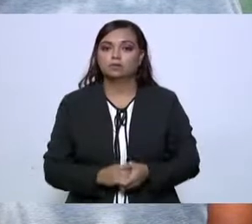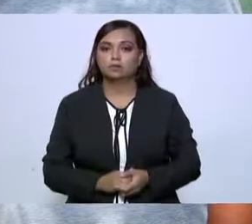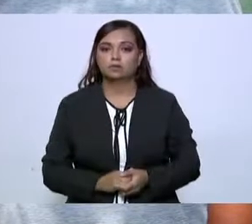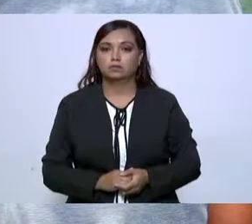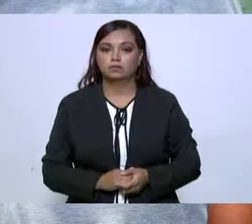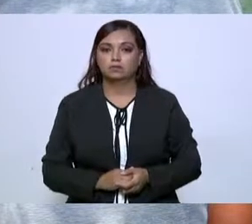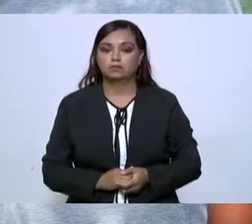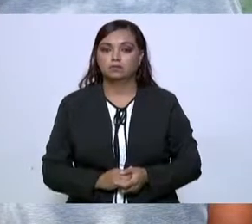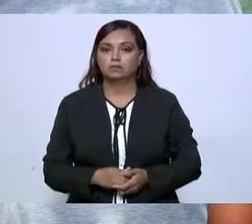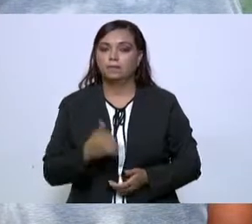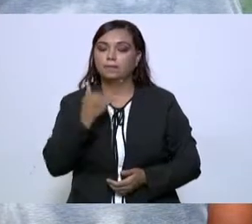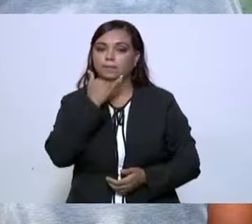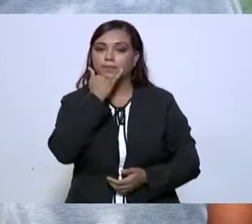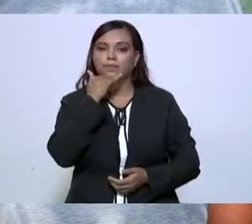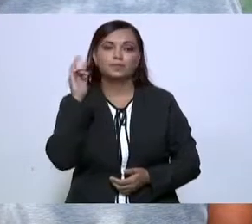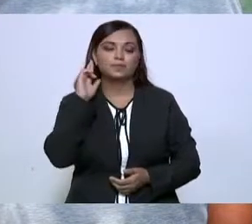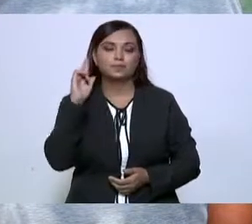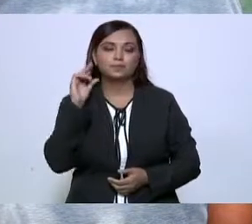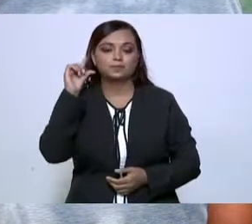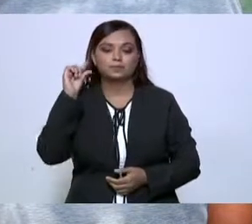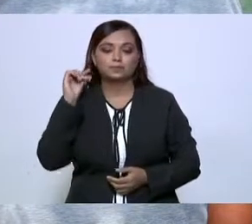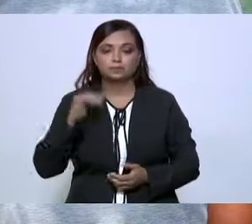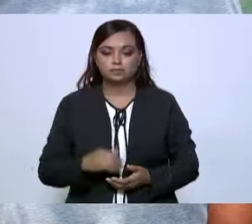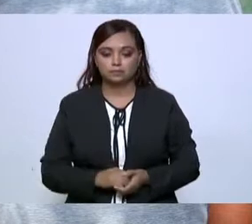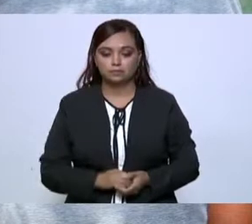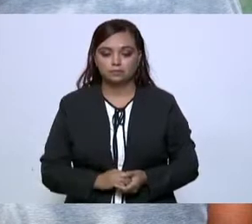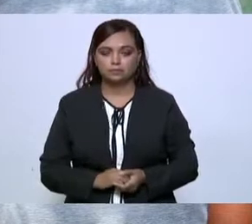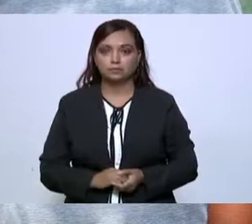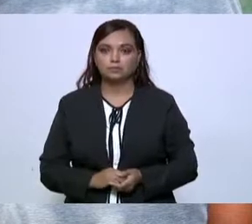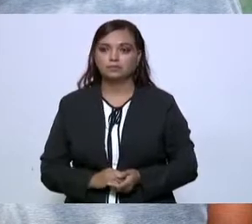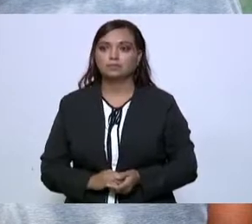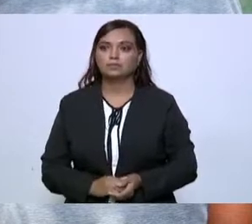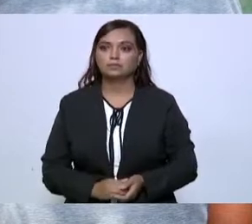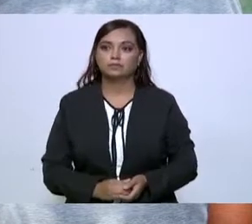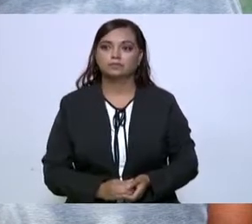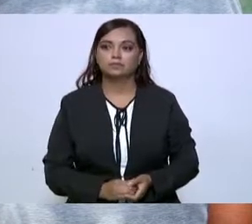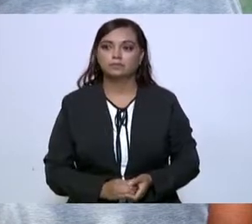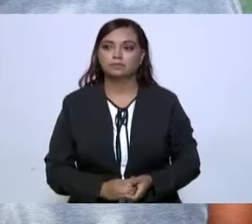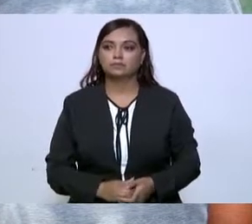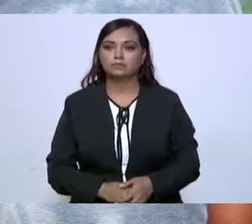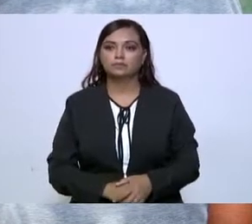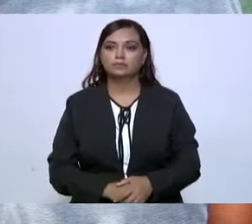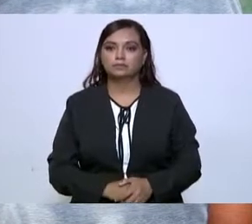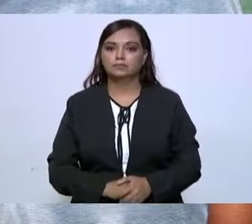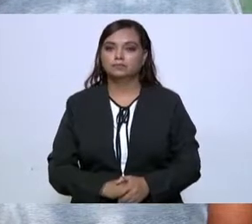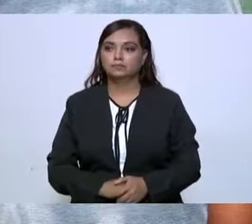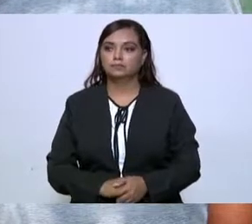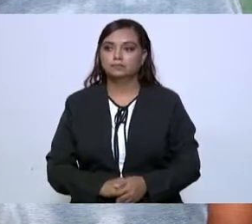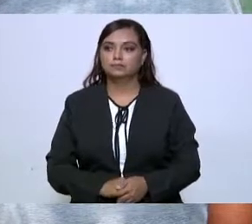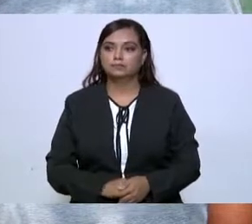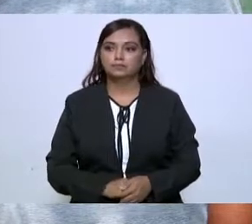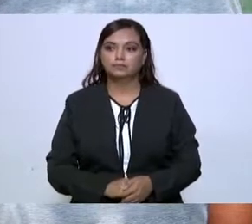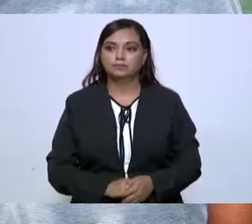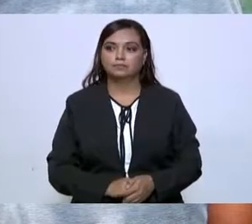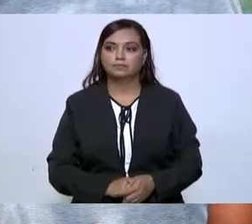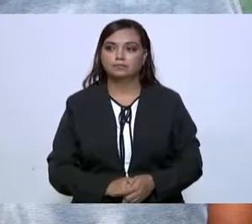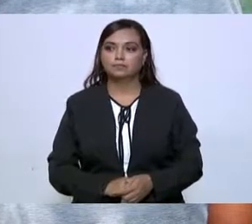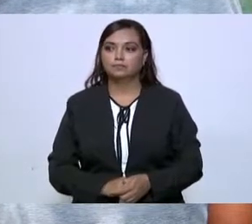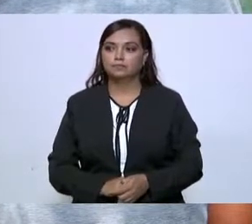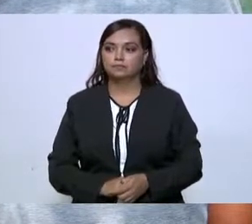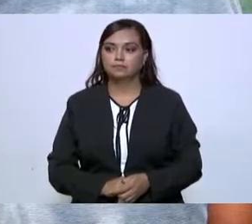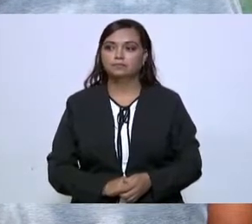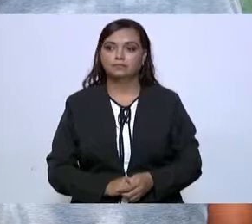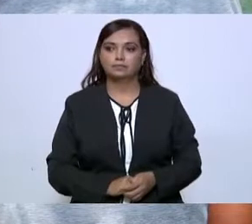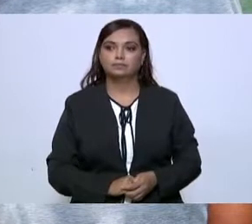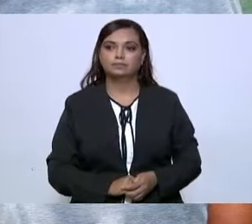662 millones de pesos. No sé, a ver, no se escucha. Gracias. ¿Ahí? Ya